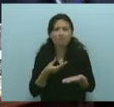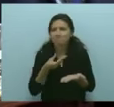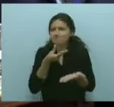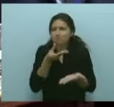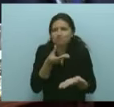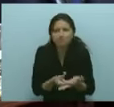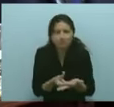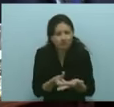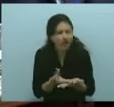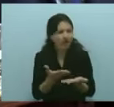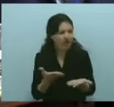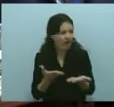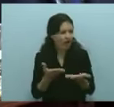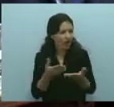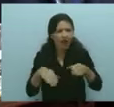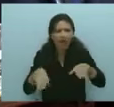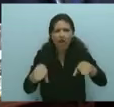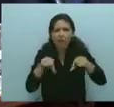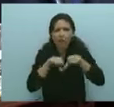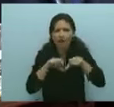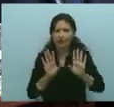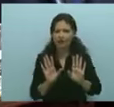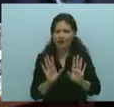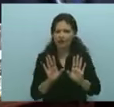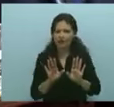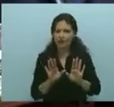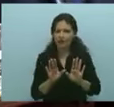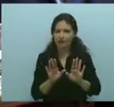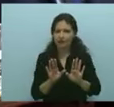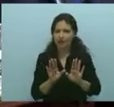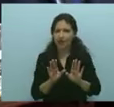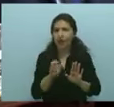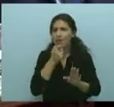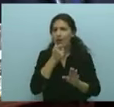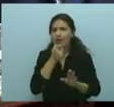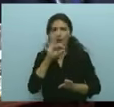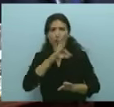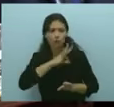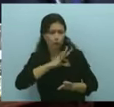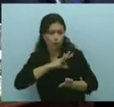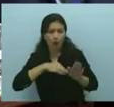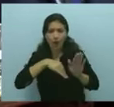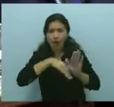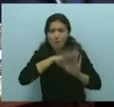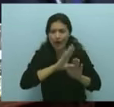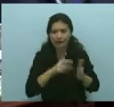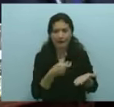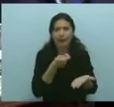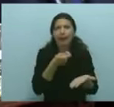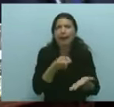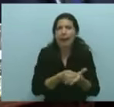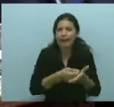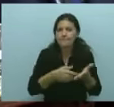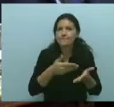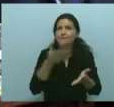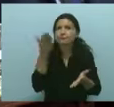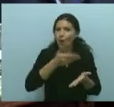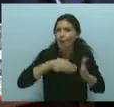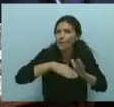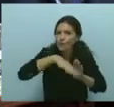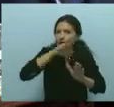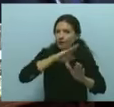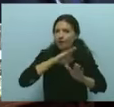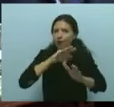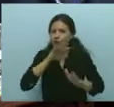misma proporción, no estamos diciendo el mismo porcentaje todos, no, quienes más ganan tienen que aportar más porcentaje, porque esa